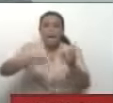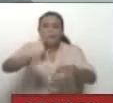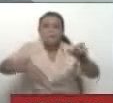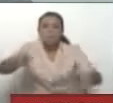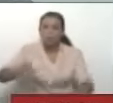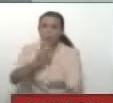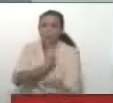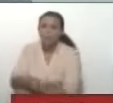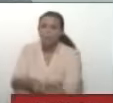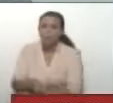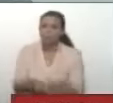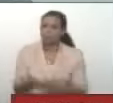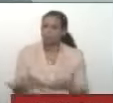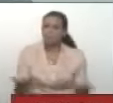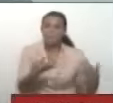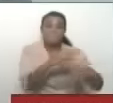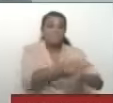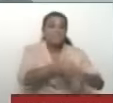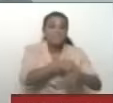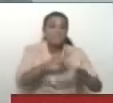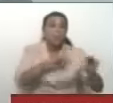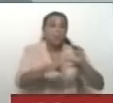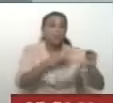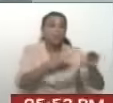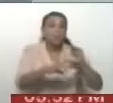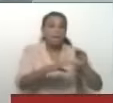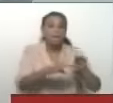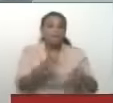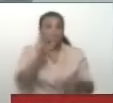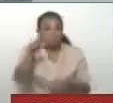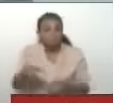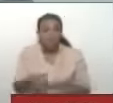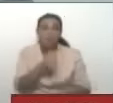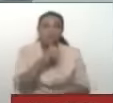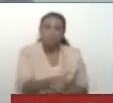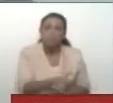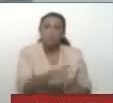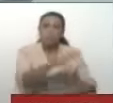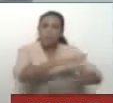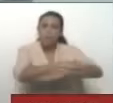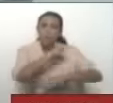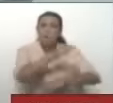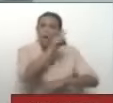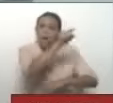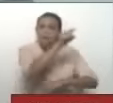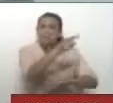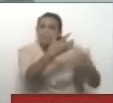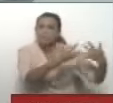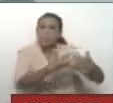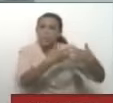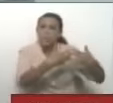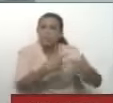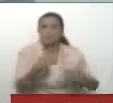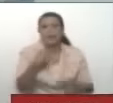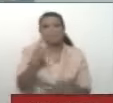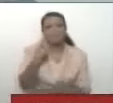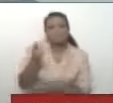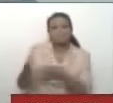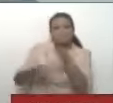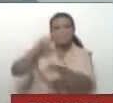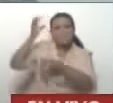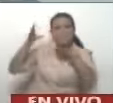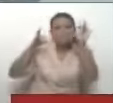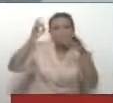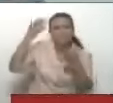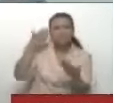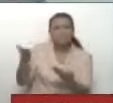la denuncia la hizo el ministro de comunicación Alfred Nazaret a través, Freddy Ñañez, a través de su cuenta en